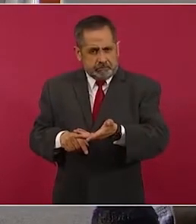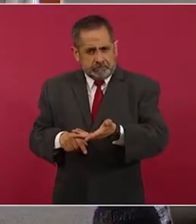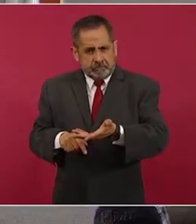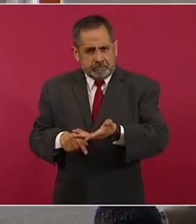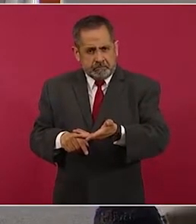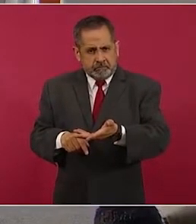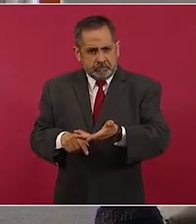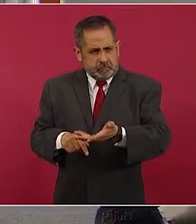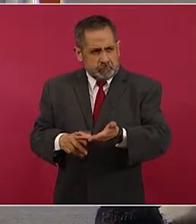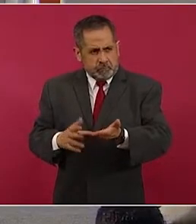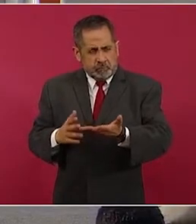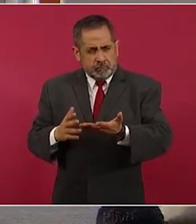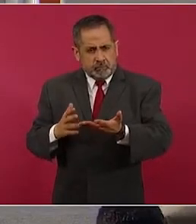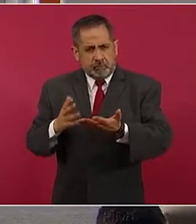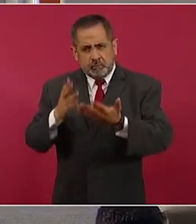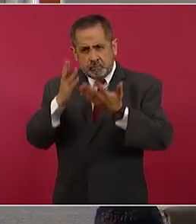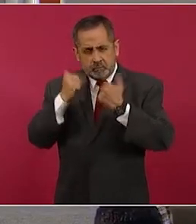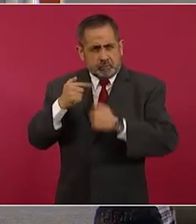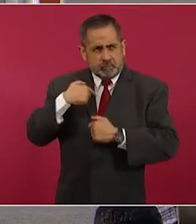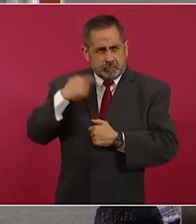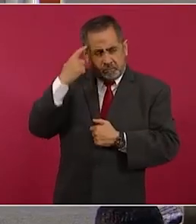no tiene conciencia